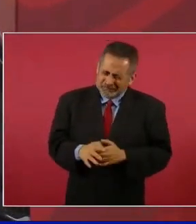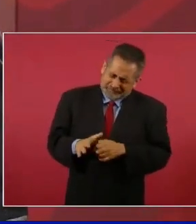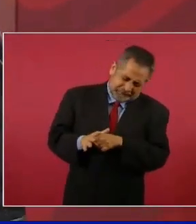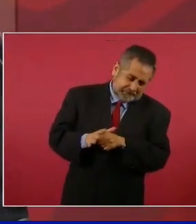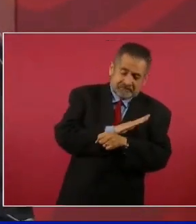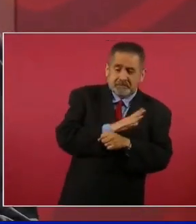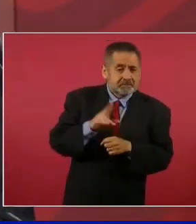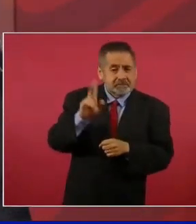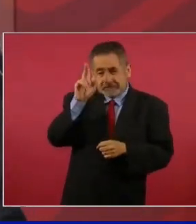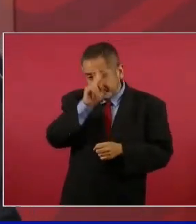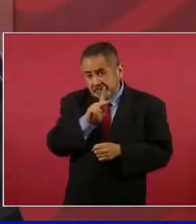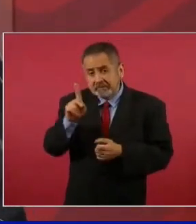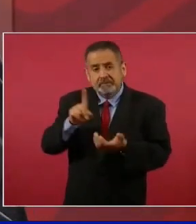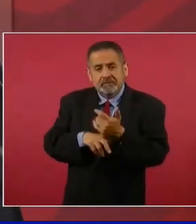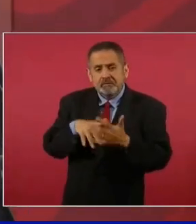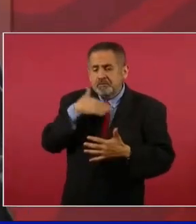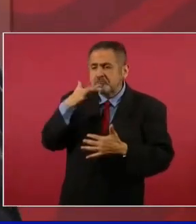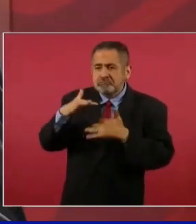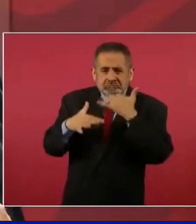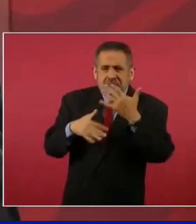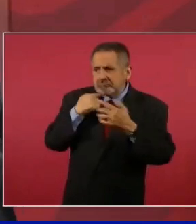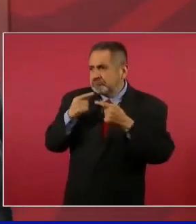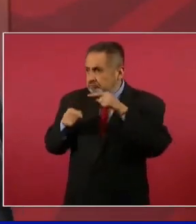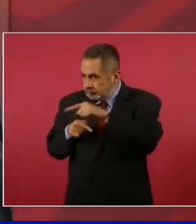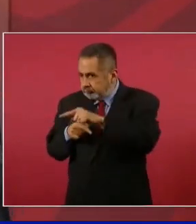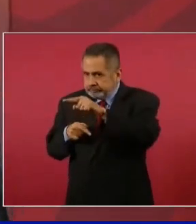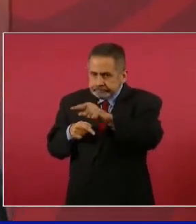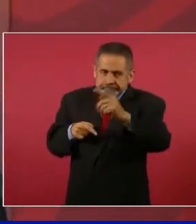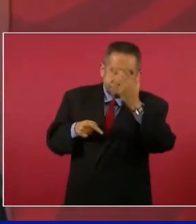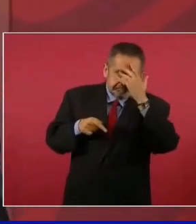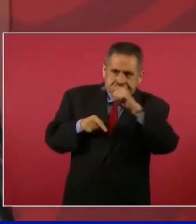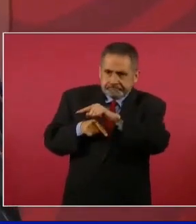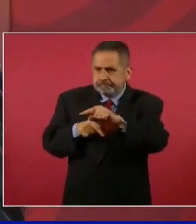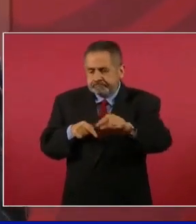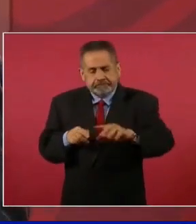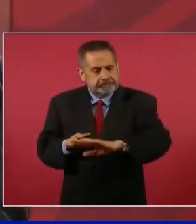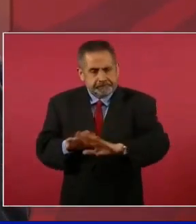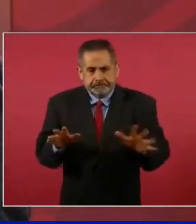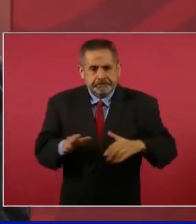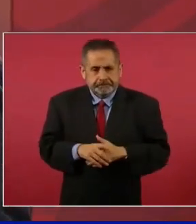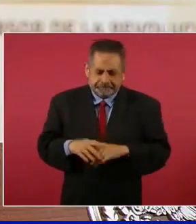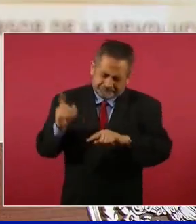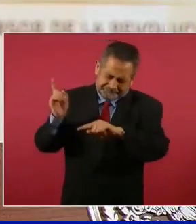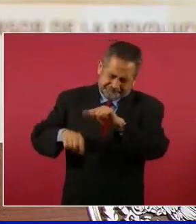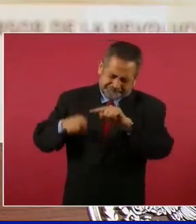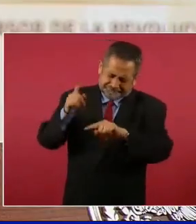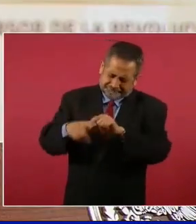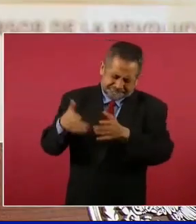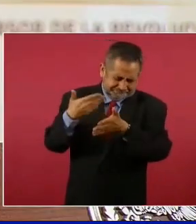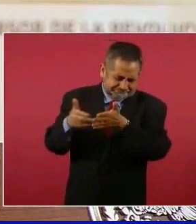de corrupción. Entonces, se va limpiando,